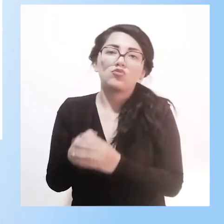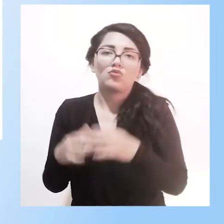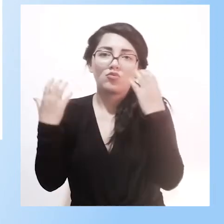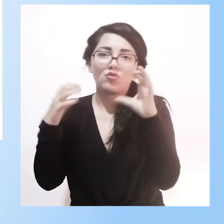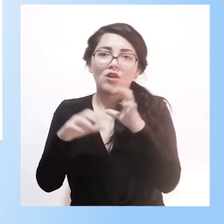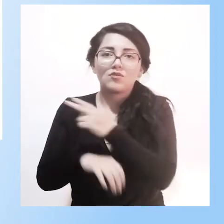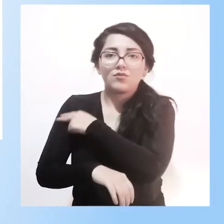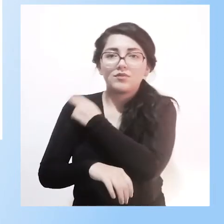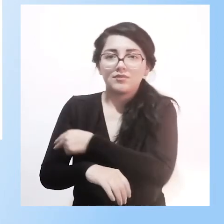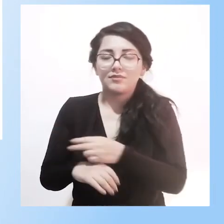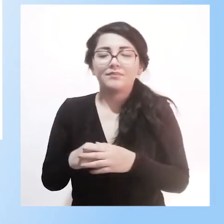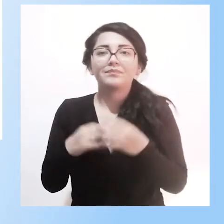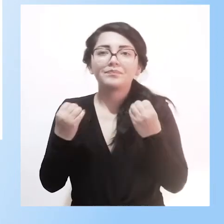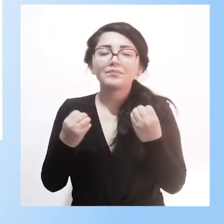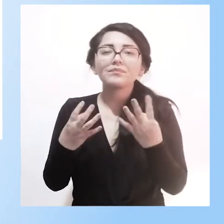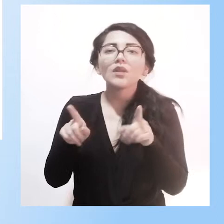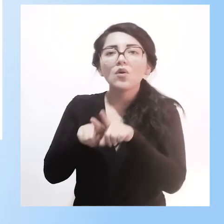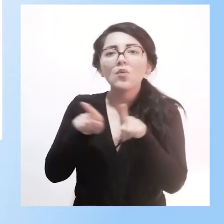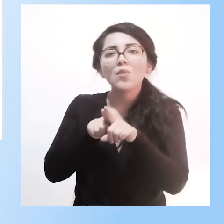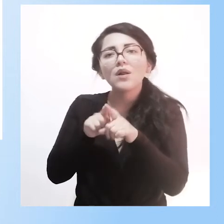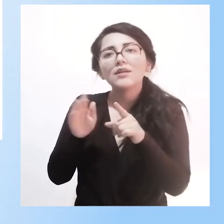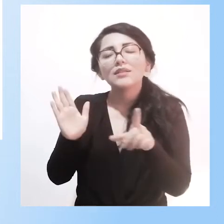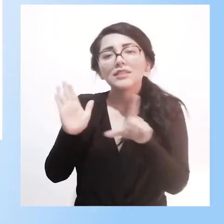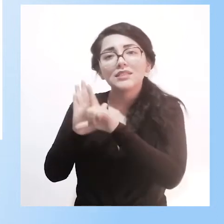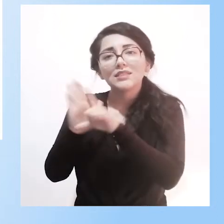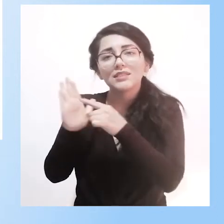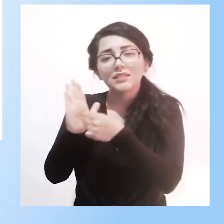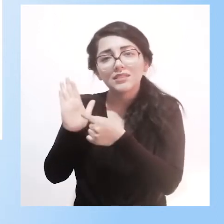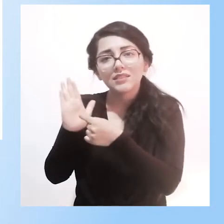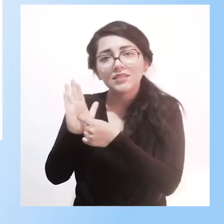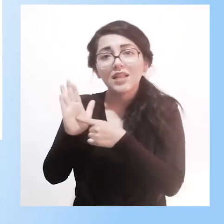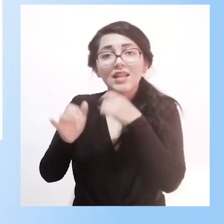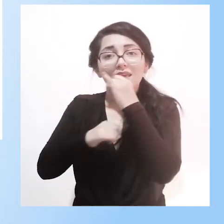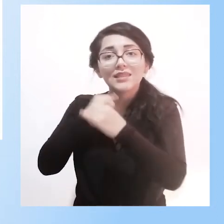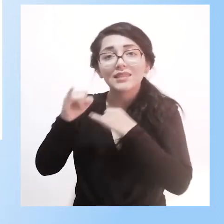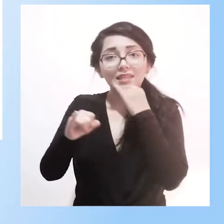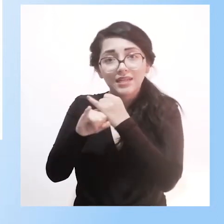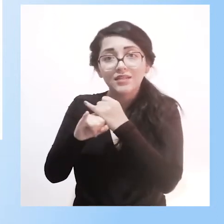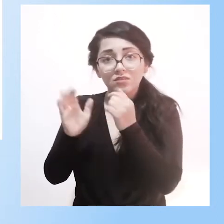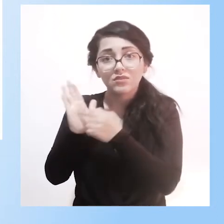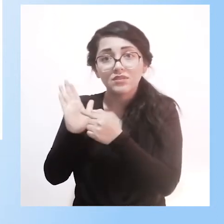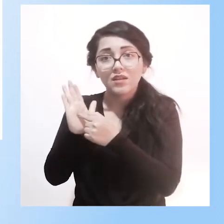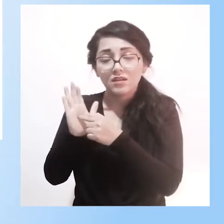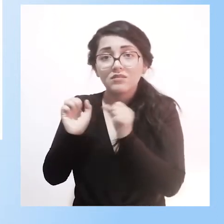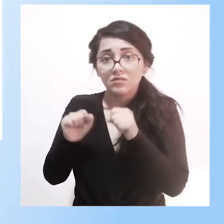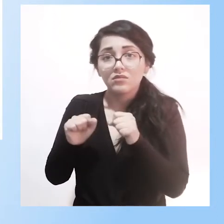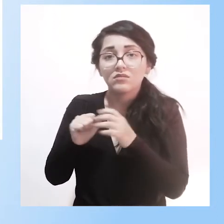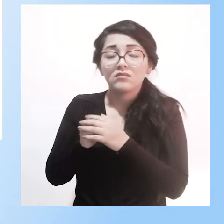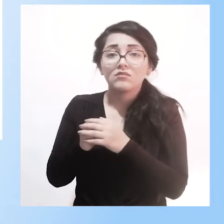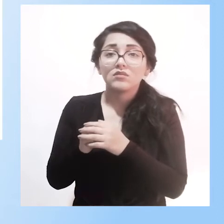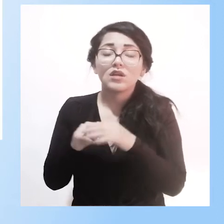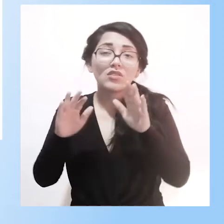También nosotros nos regimos al marco legal internacional, que son justamente la declaración de niña,